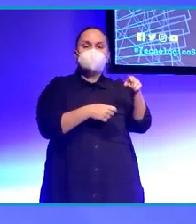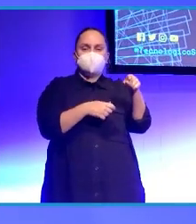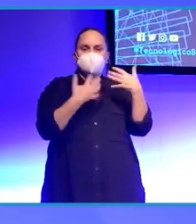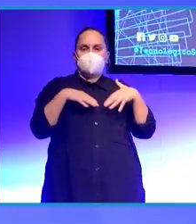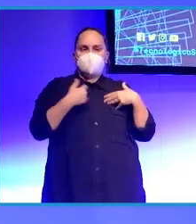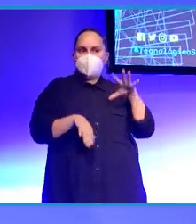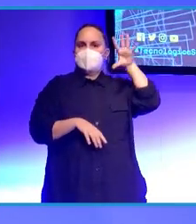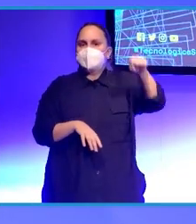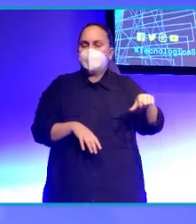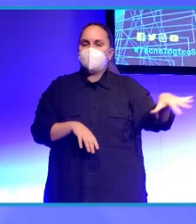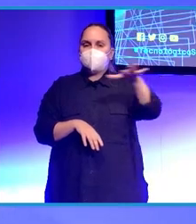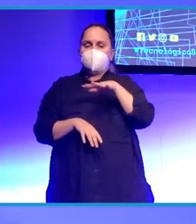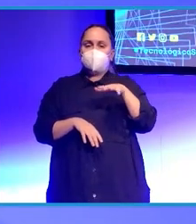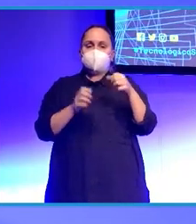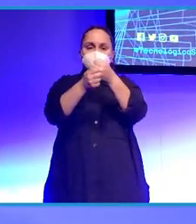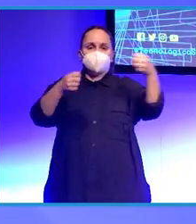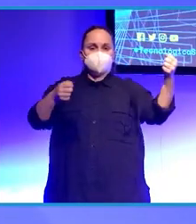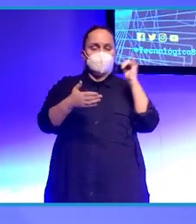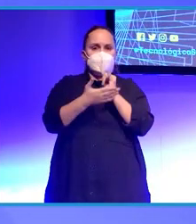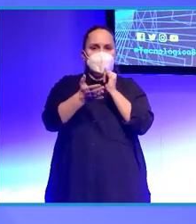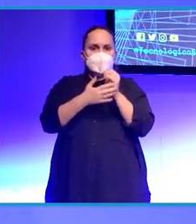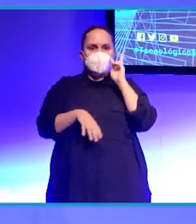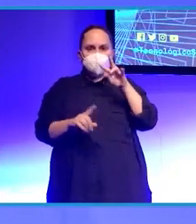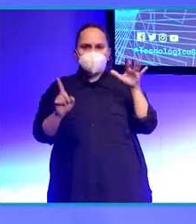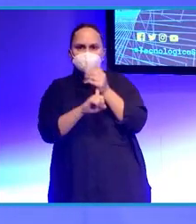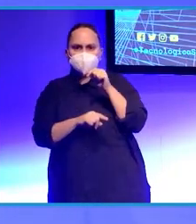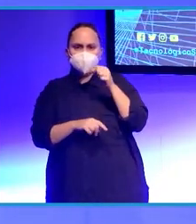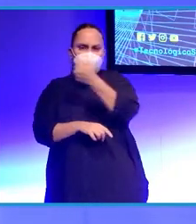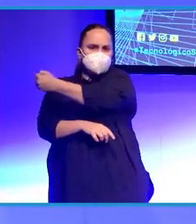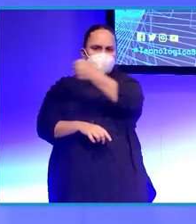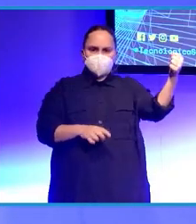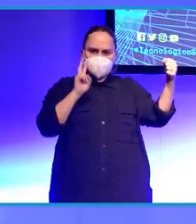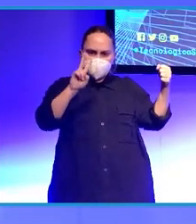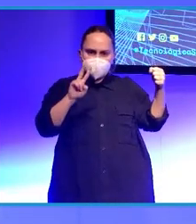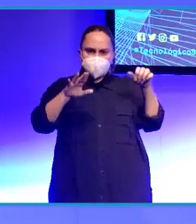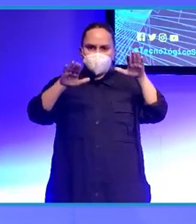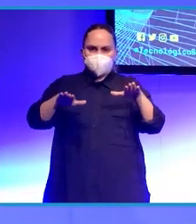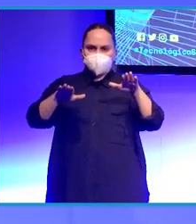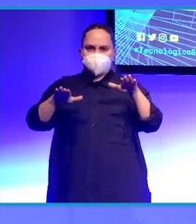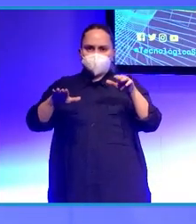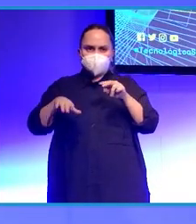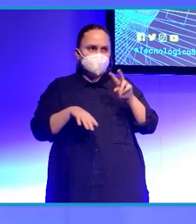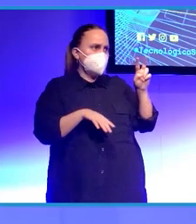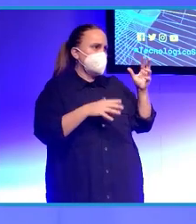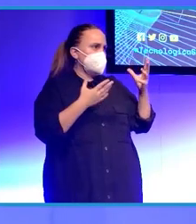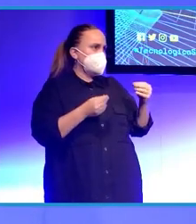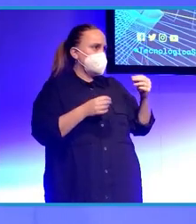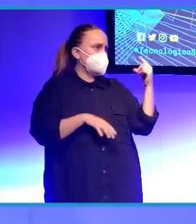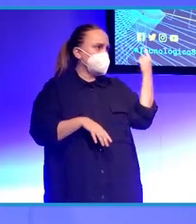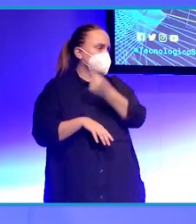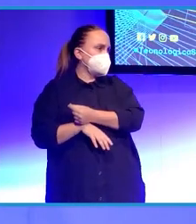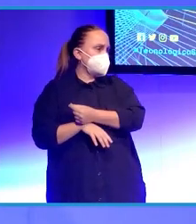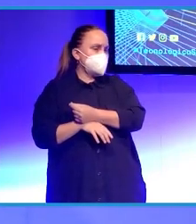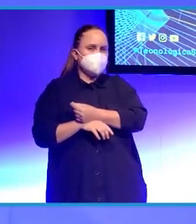probador. Rodé rápidamente la cortina y ahí estaba, quieto. Me miró con decepción y se marchó.